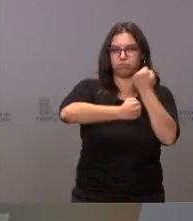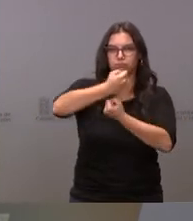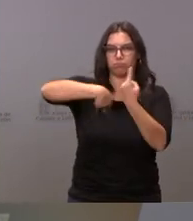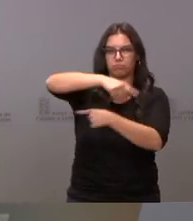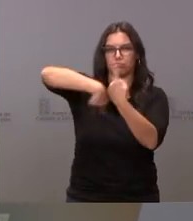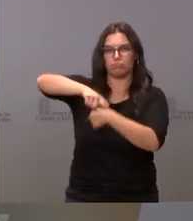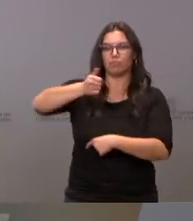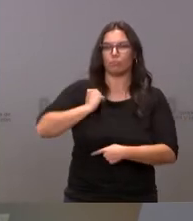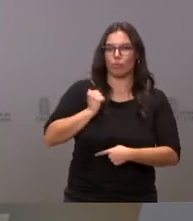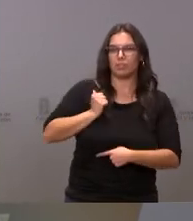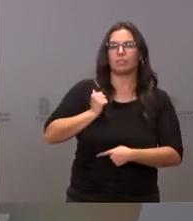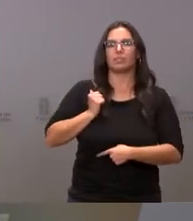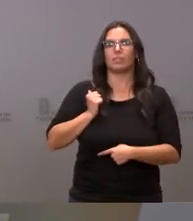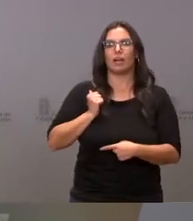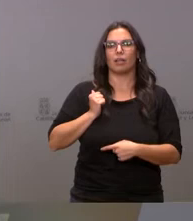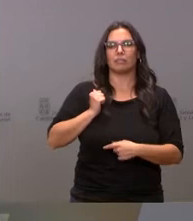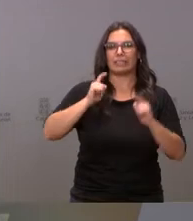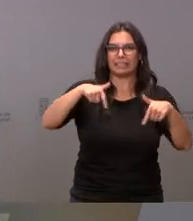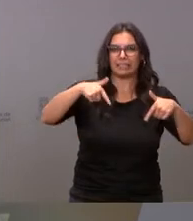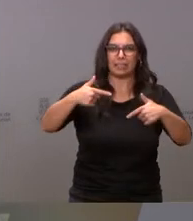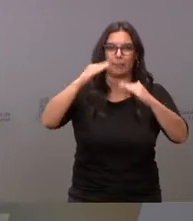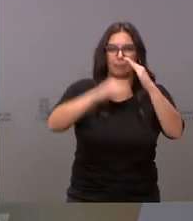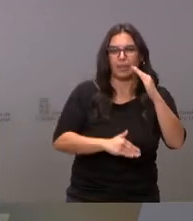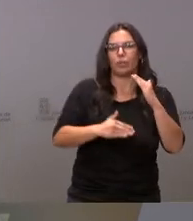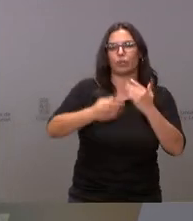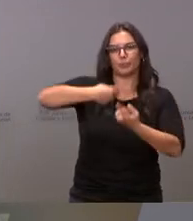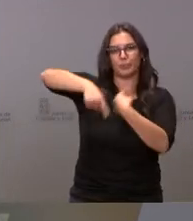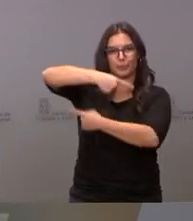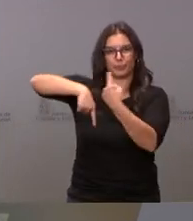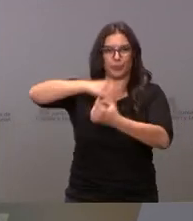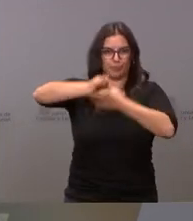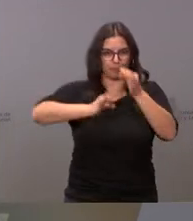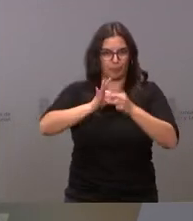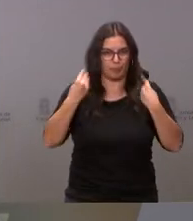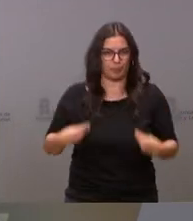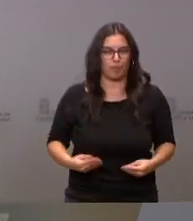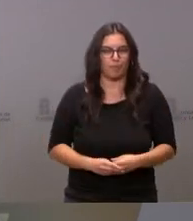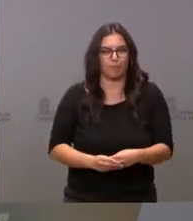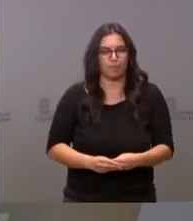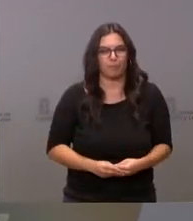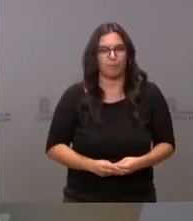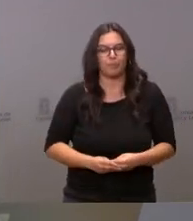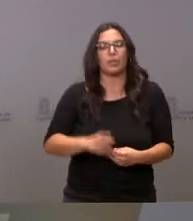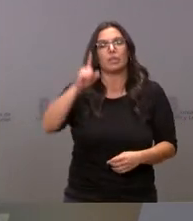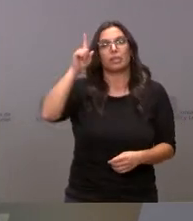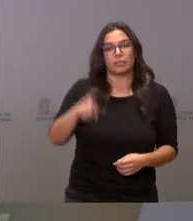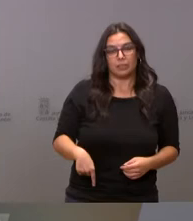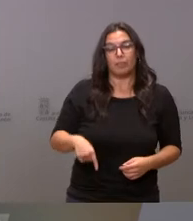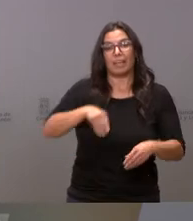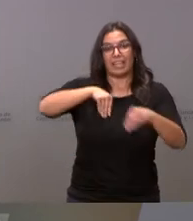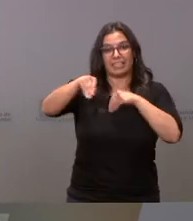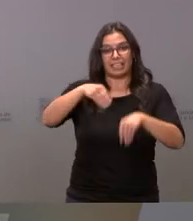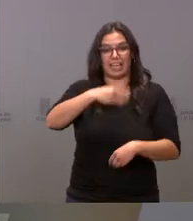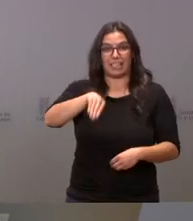a buscar la introducción de los residuos como nuevos productos en el círculo productivo. Estamos también con esa estrategia